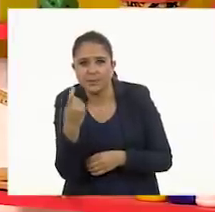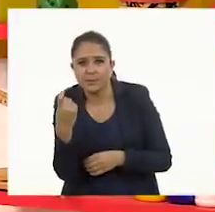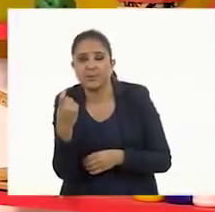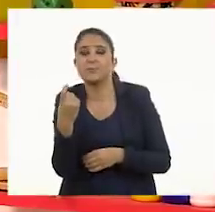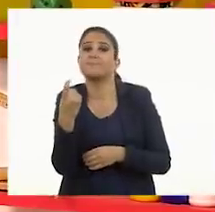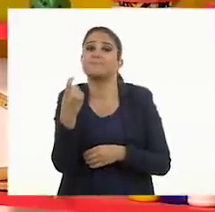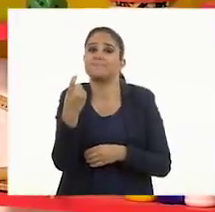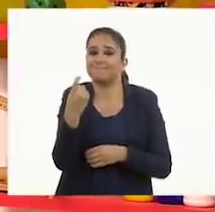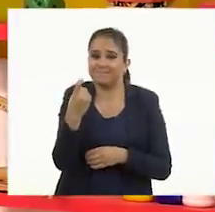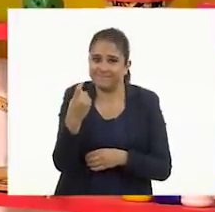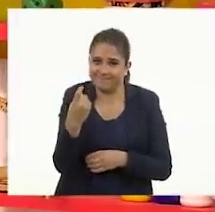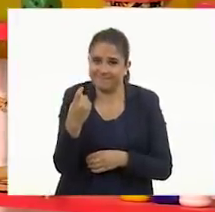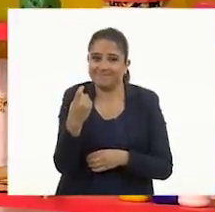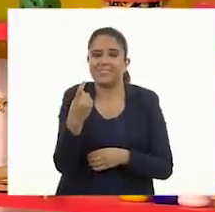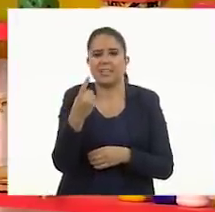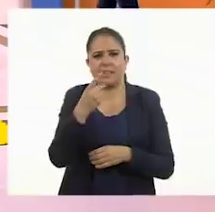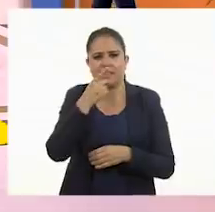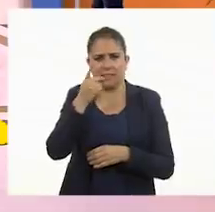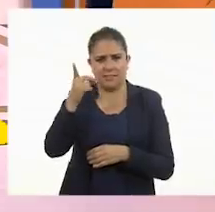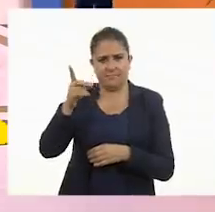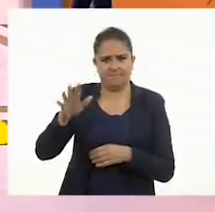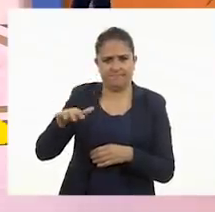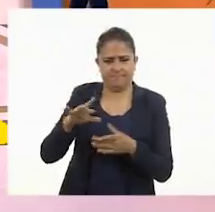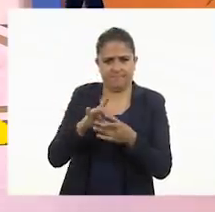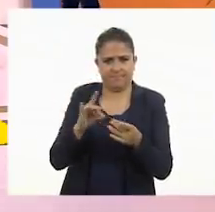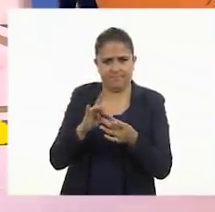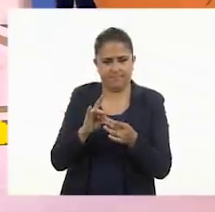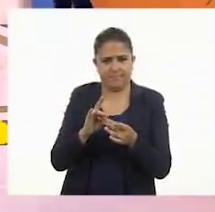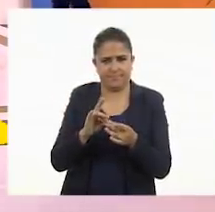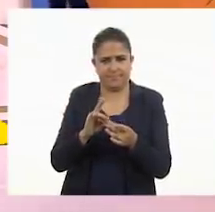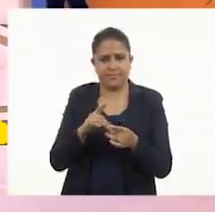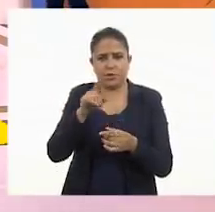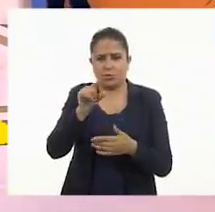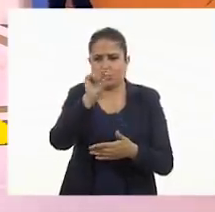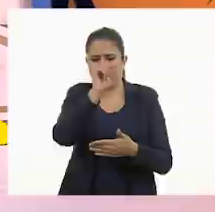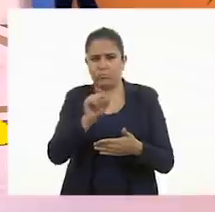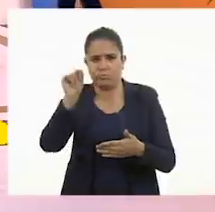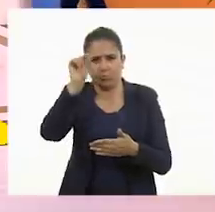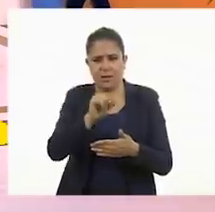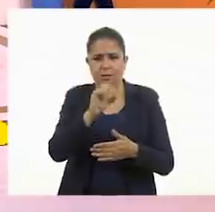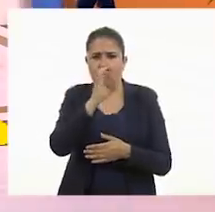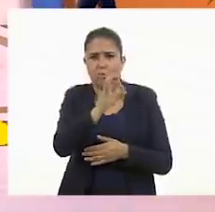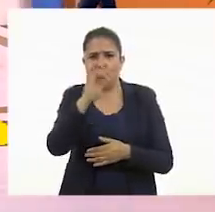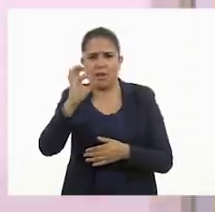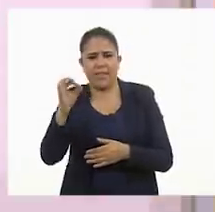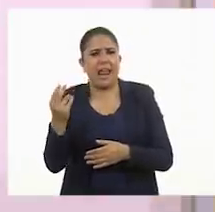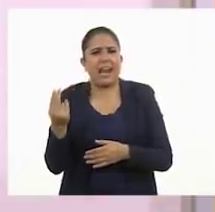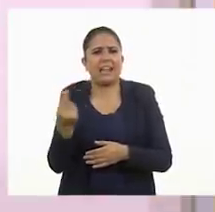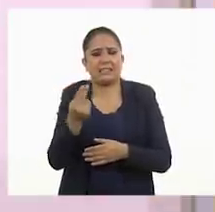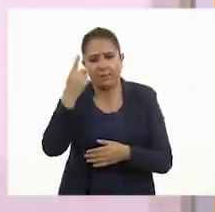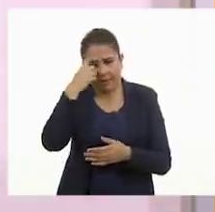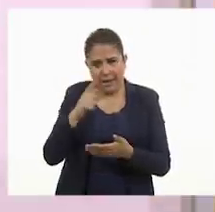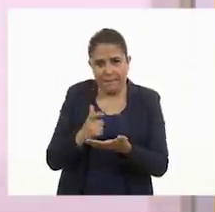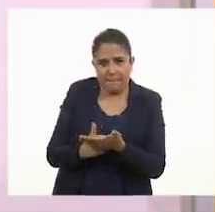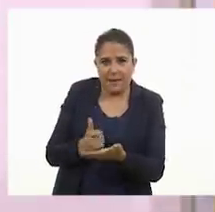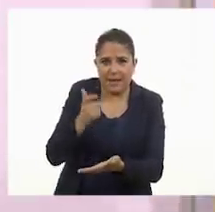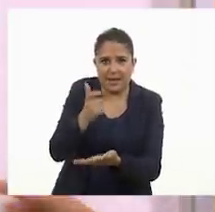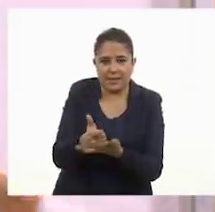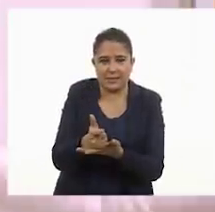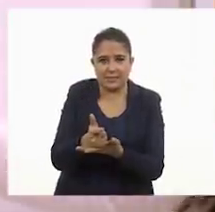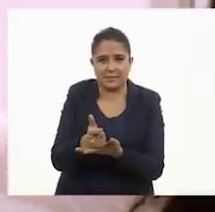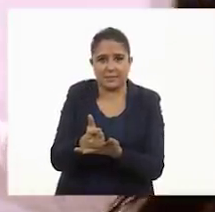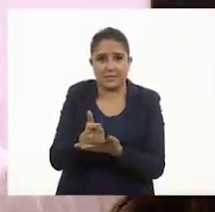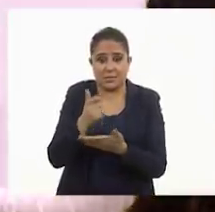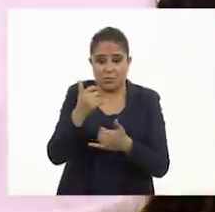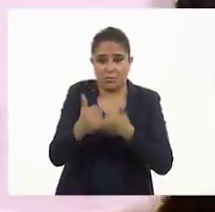¡Mmm! Dice, tacha las monedas que necesitas para pagar. Para pagar